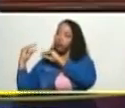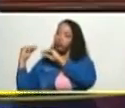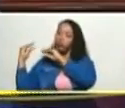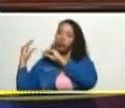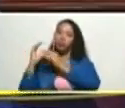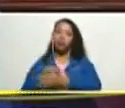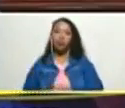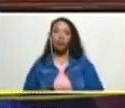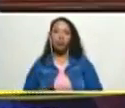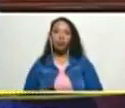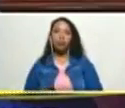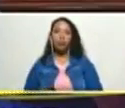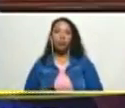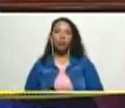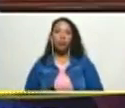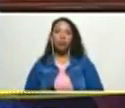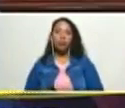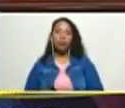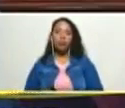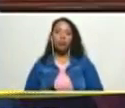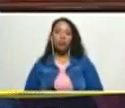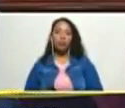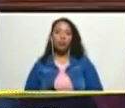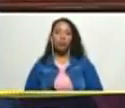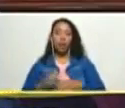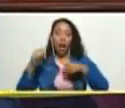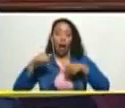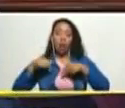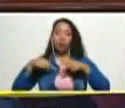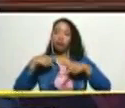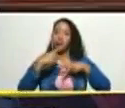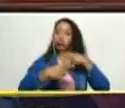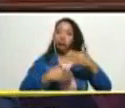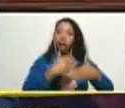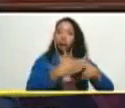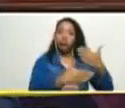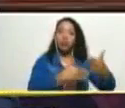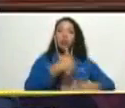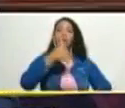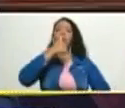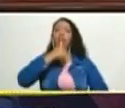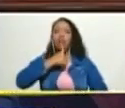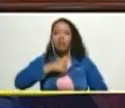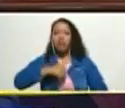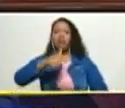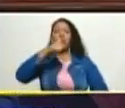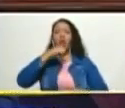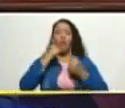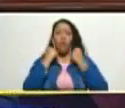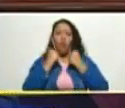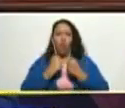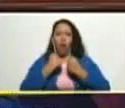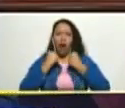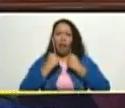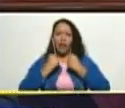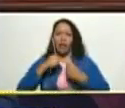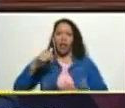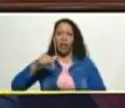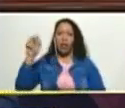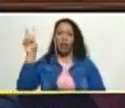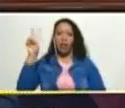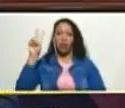lo que ha sido este proceso de resistencia dura e intensa de Venezuela